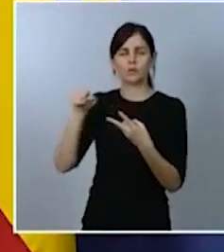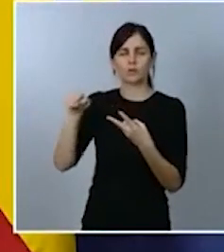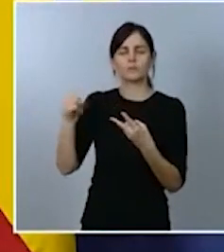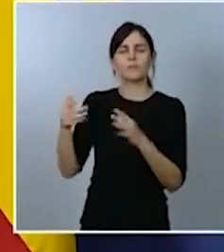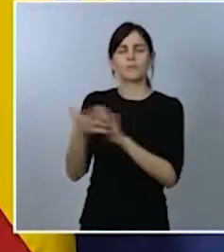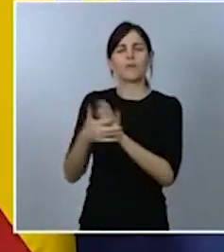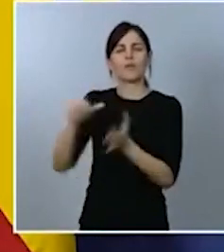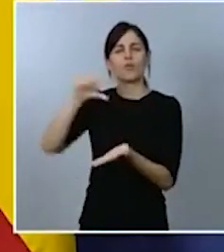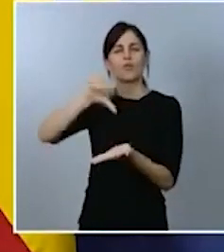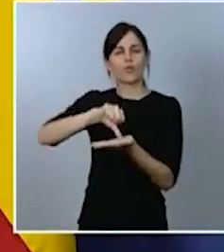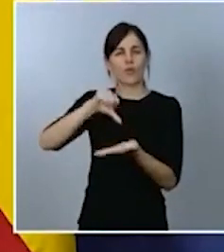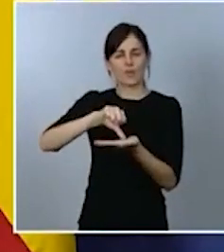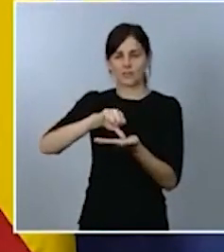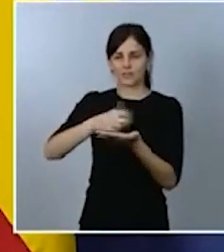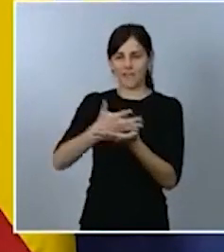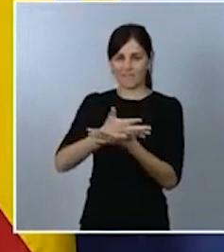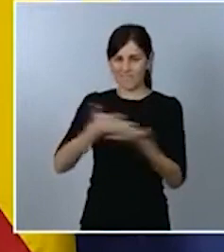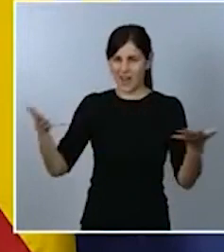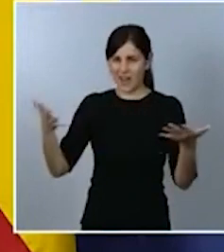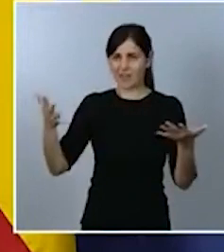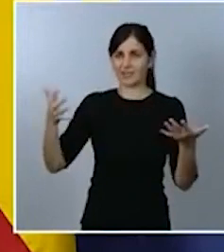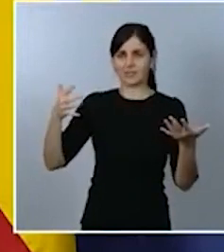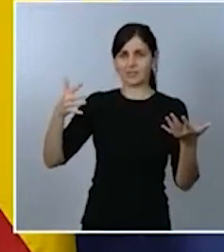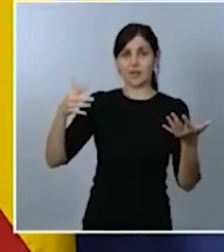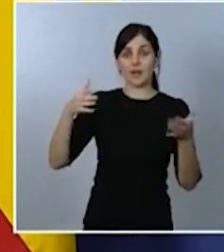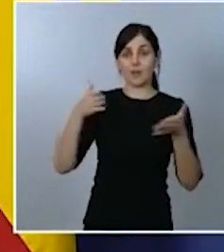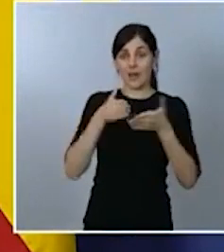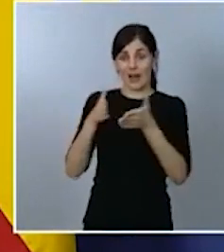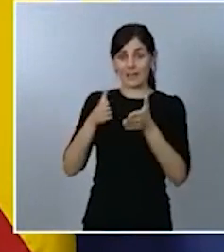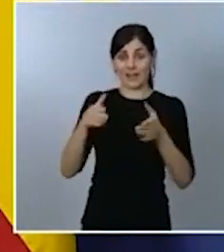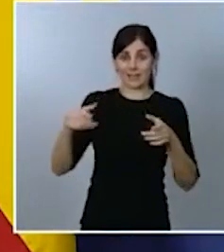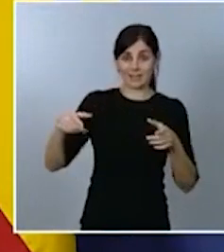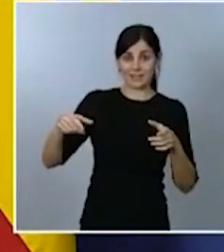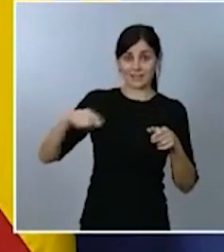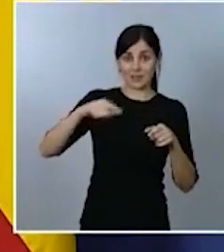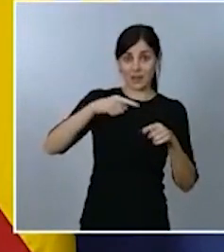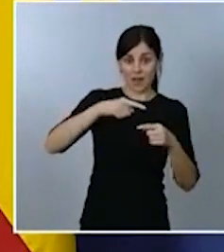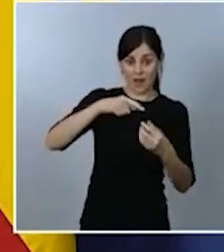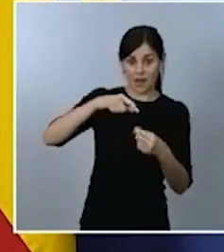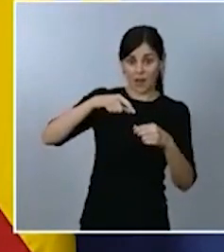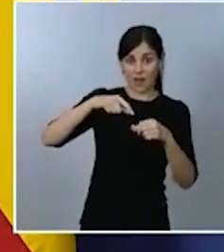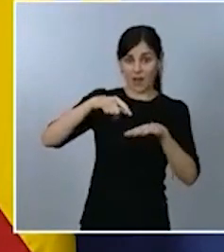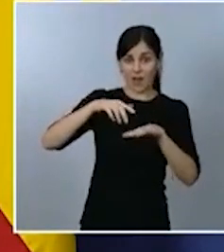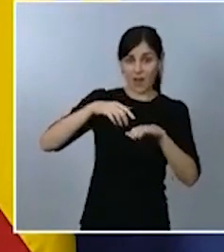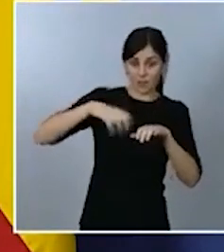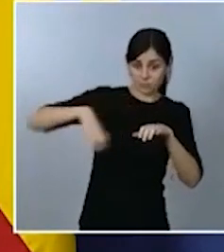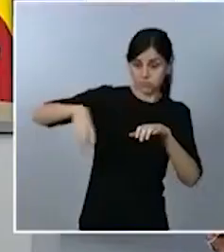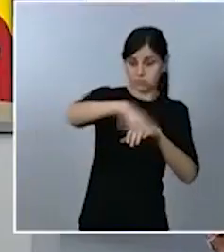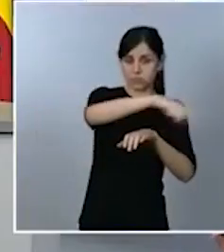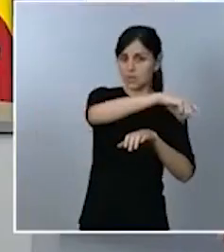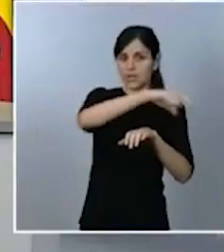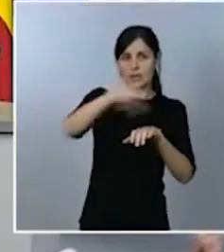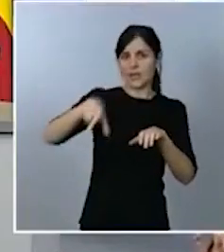de las ciudades quedan excluidas de esta limitación de velocidad a la que hemos hecho referencia